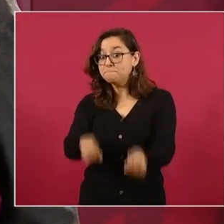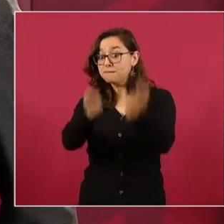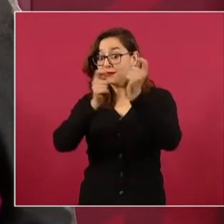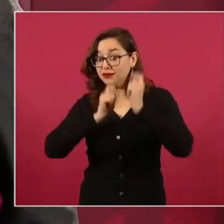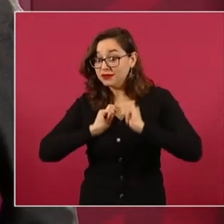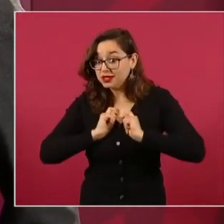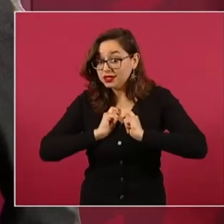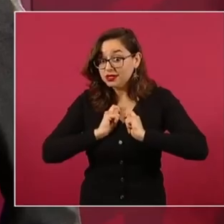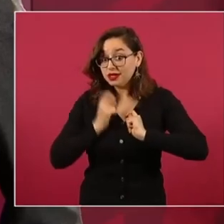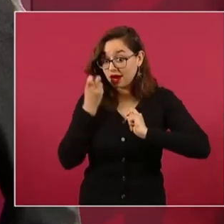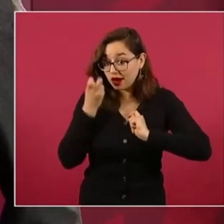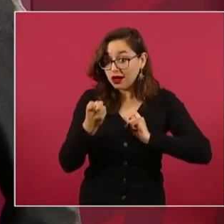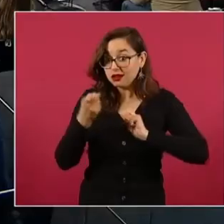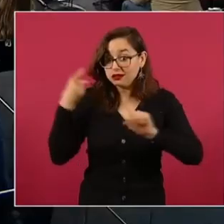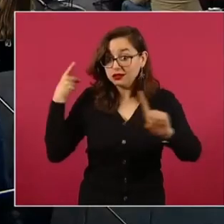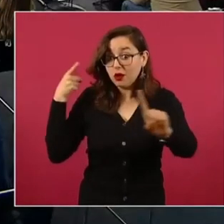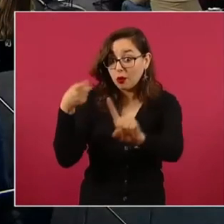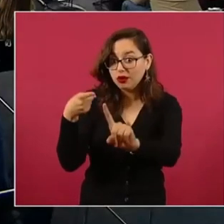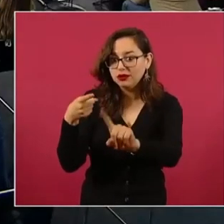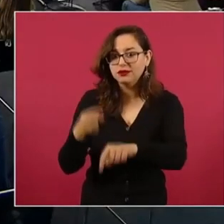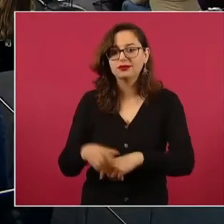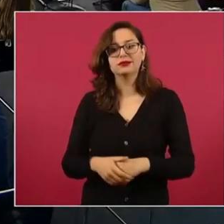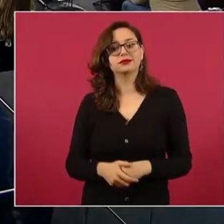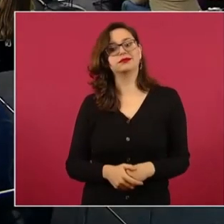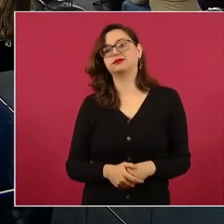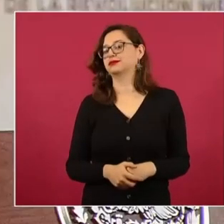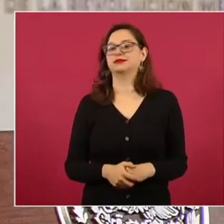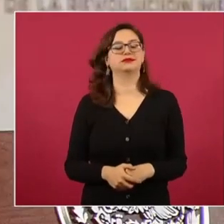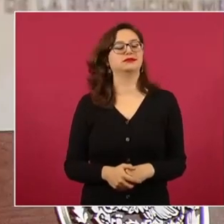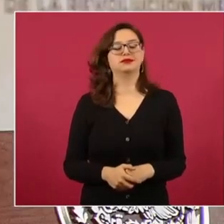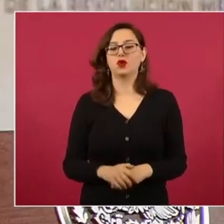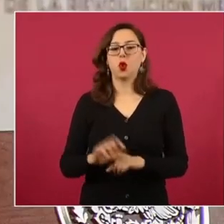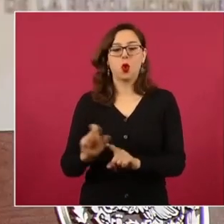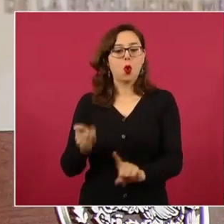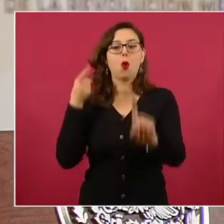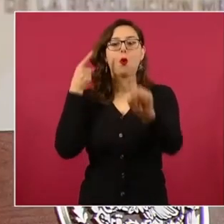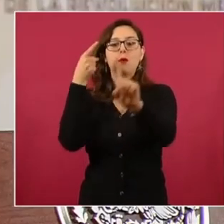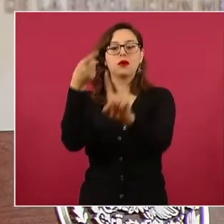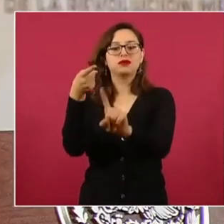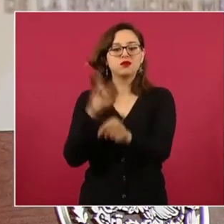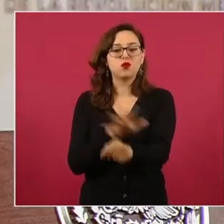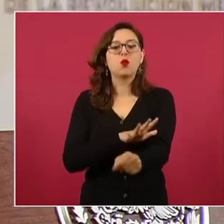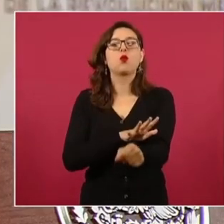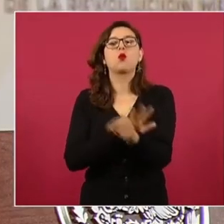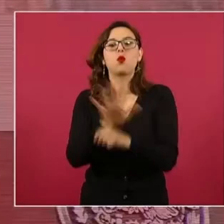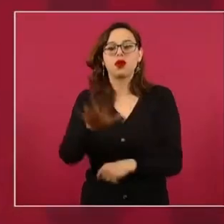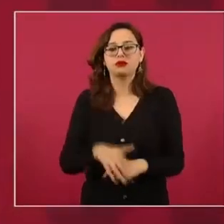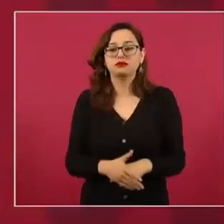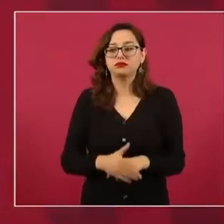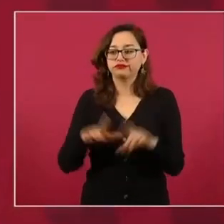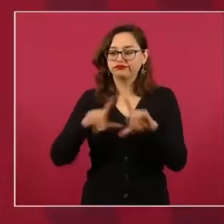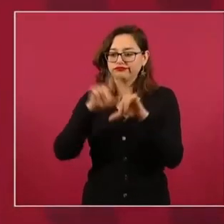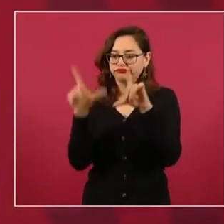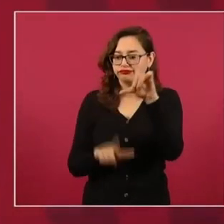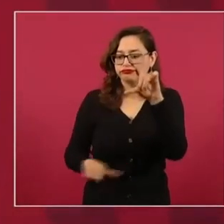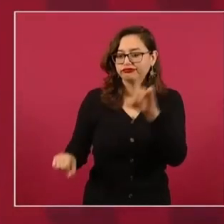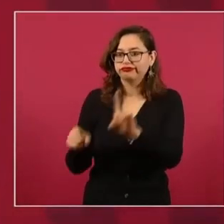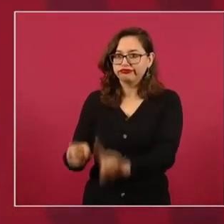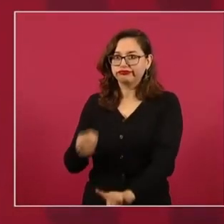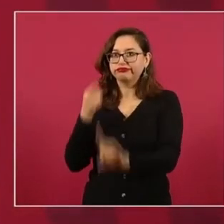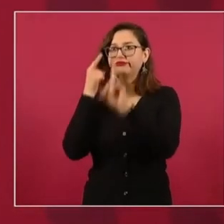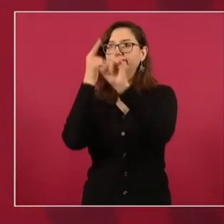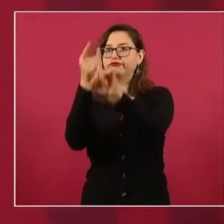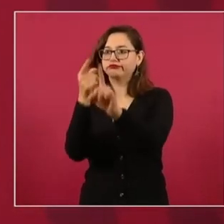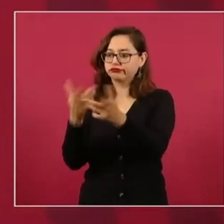luchamos por principios, por ideales, y que el poder sólo tiene sentido y se